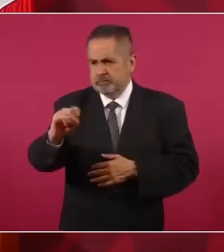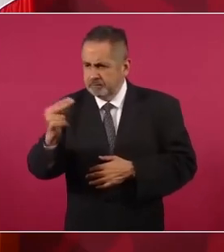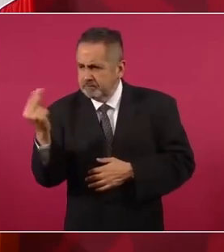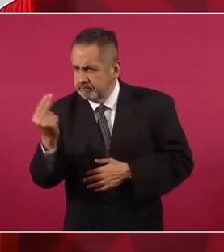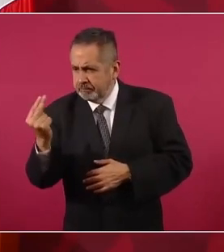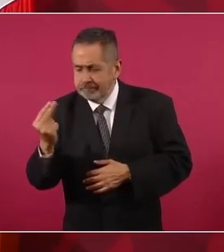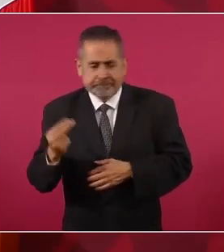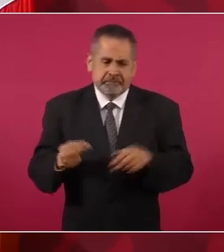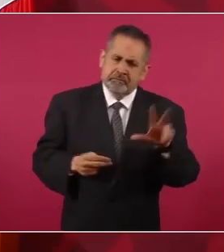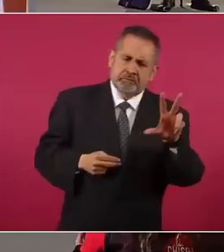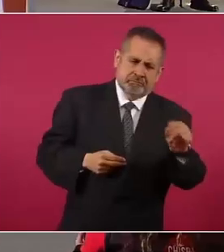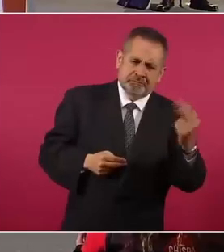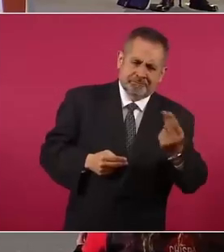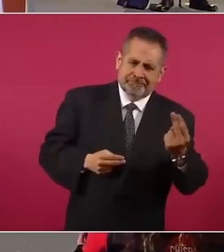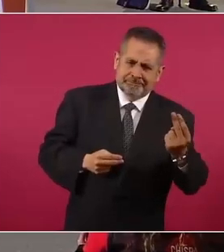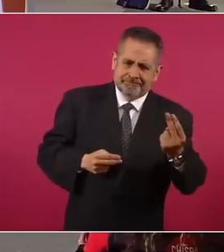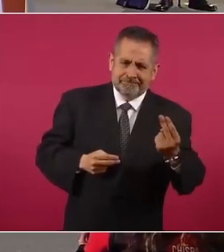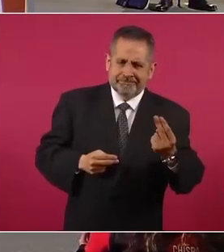quienes no.